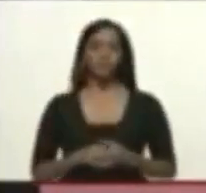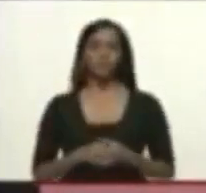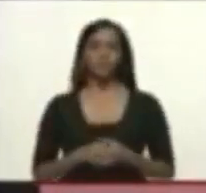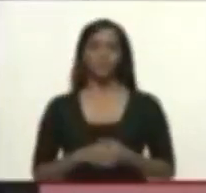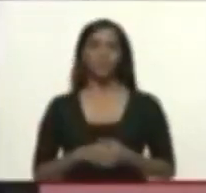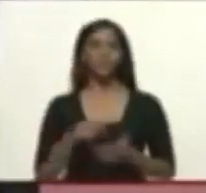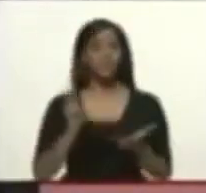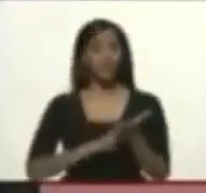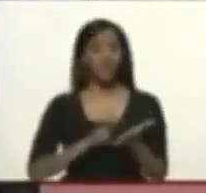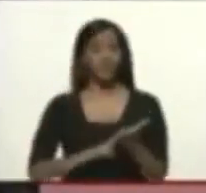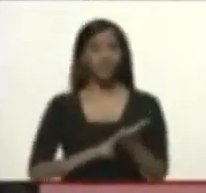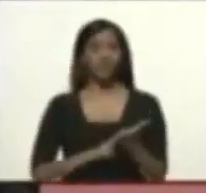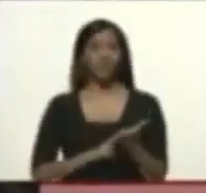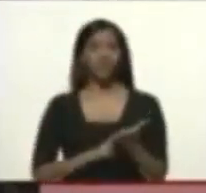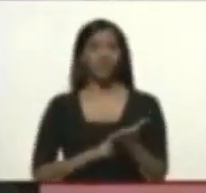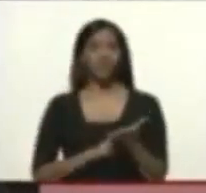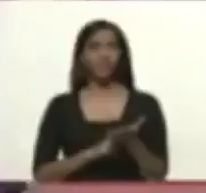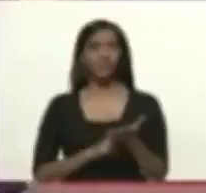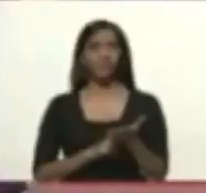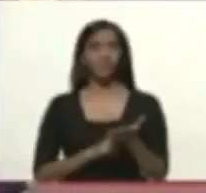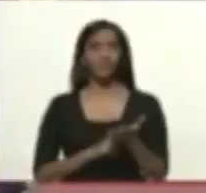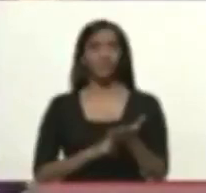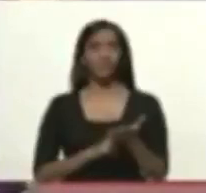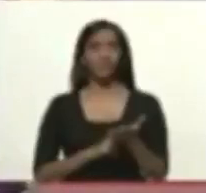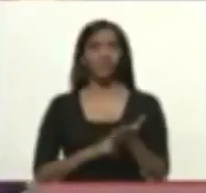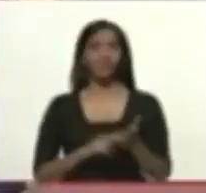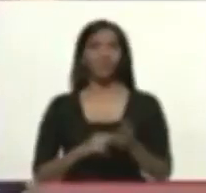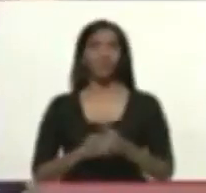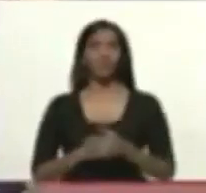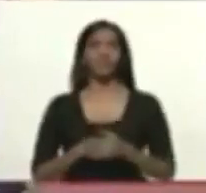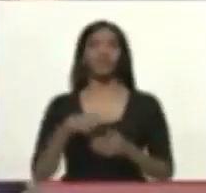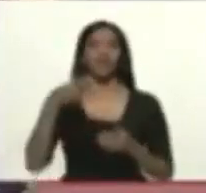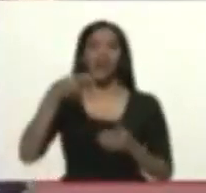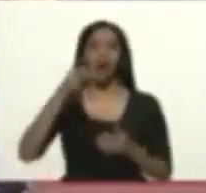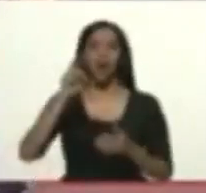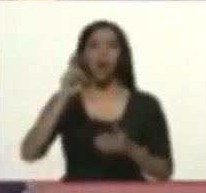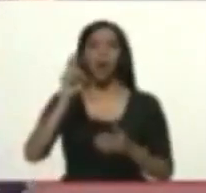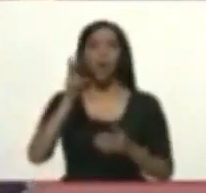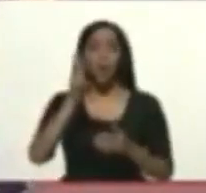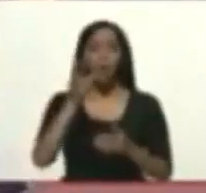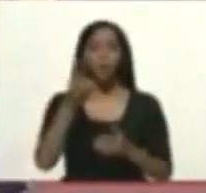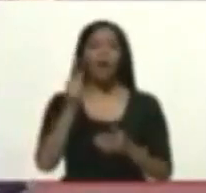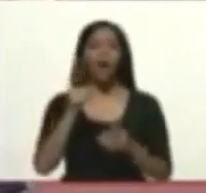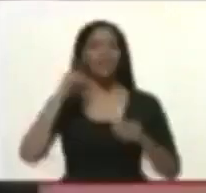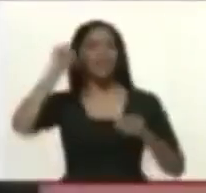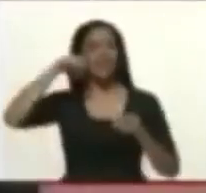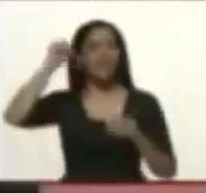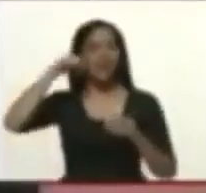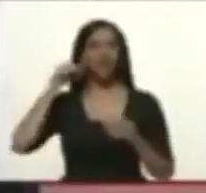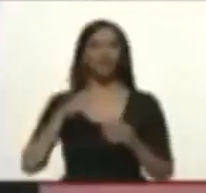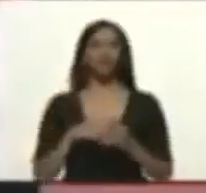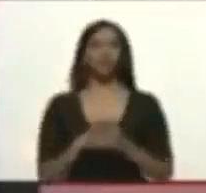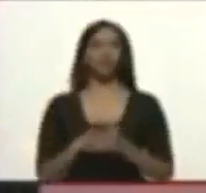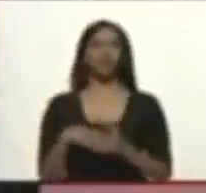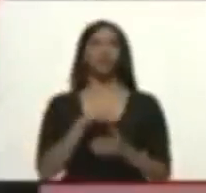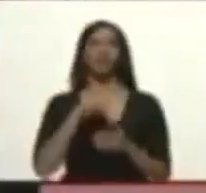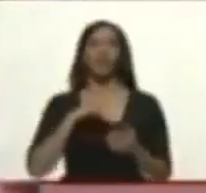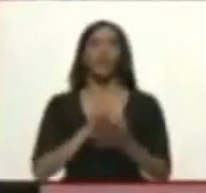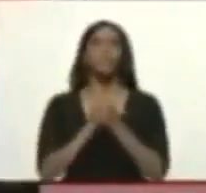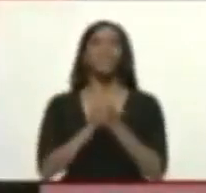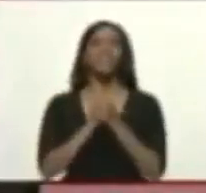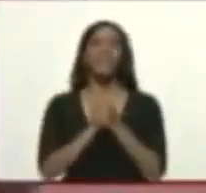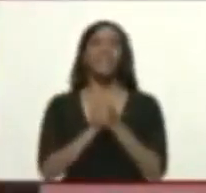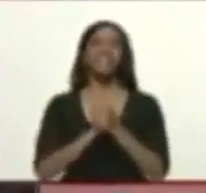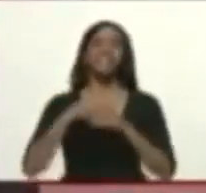¿Verdad? Que se sumó Ugas. sea, estamos... Que está el compañero Ugas, etcétera, etcétera. Grabando, etcétera, etcétera. Somos compañeros de